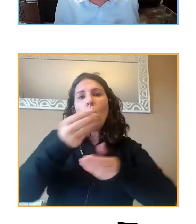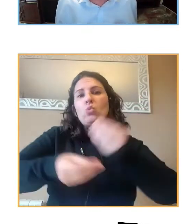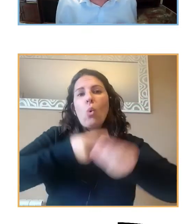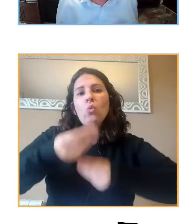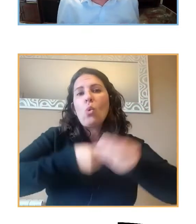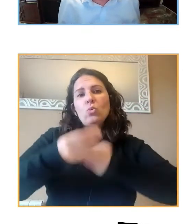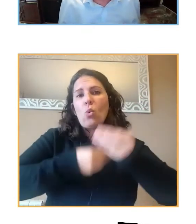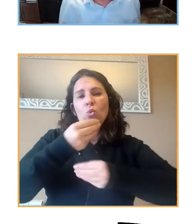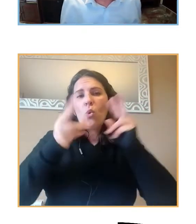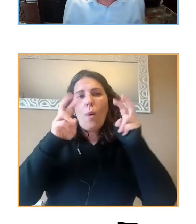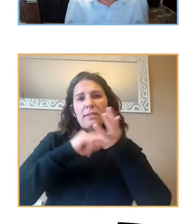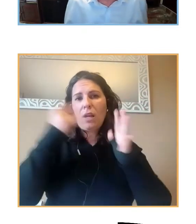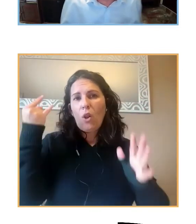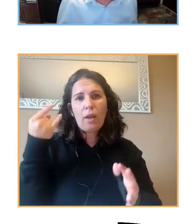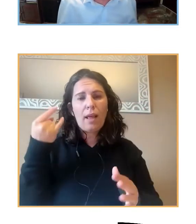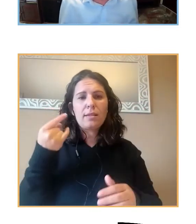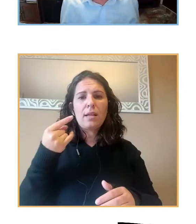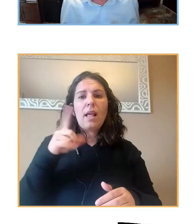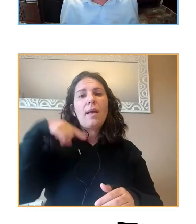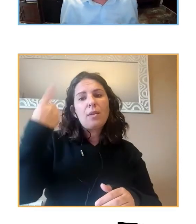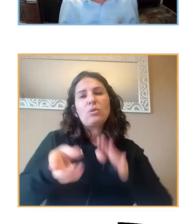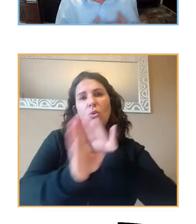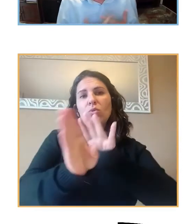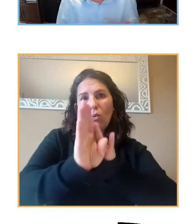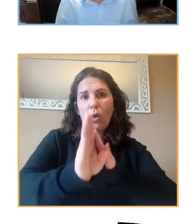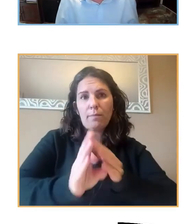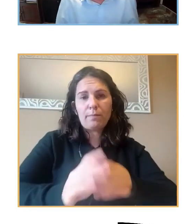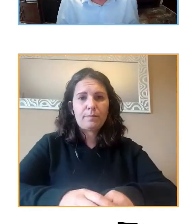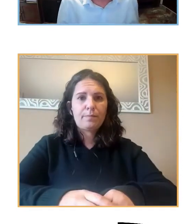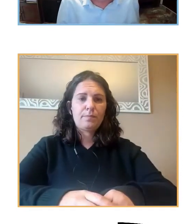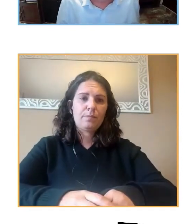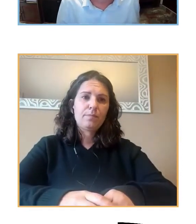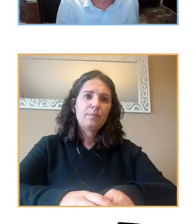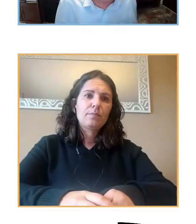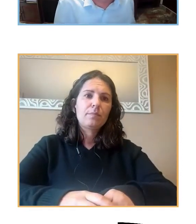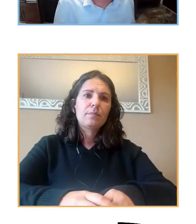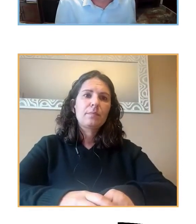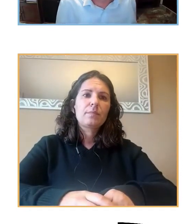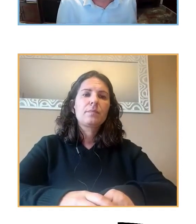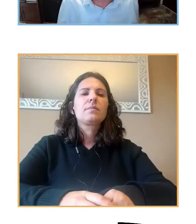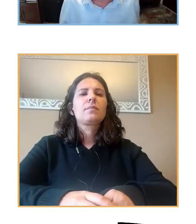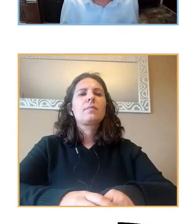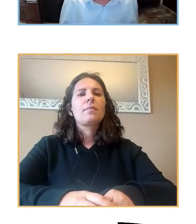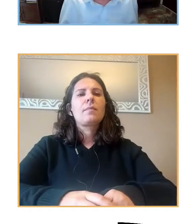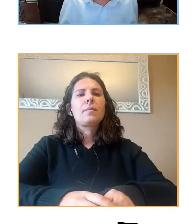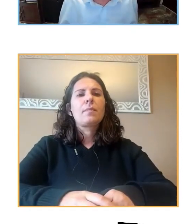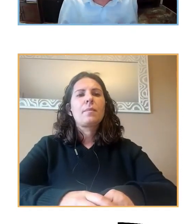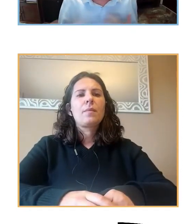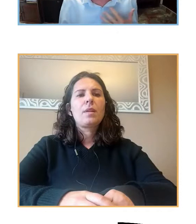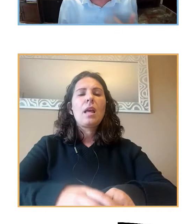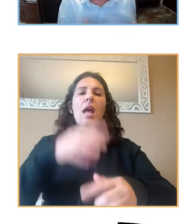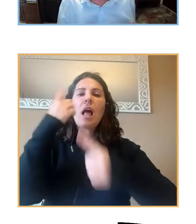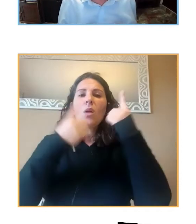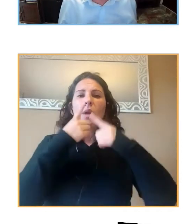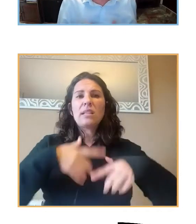ese tipo de conductas un poco más dependientes. Se han aumentado, se han acentuado determinadas emociones que ya